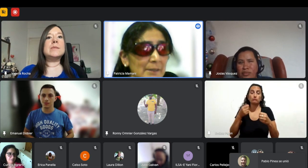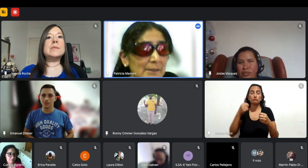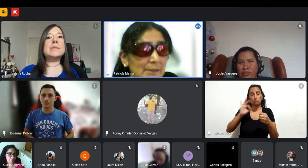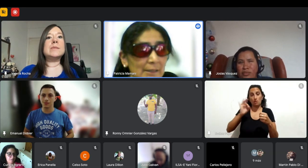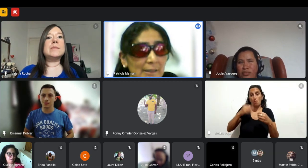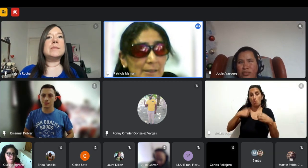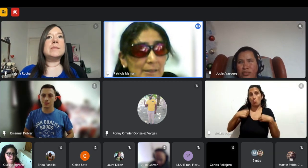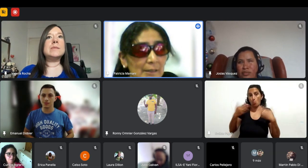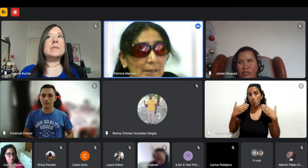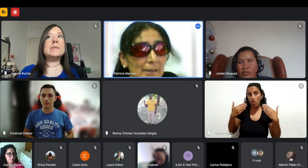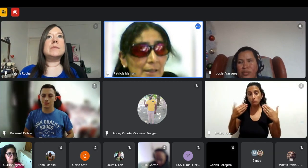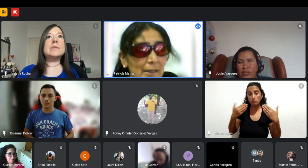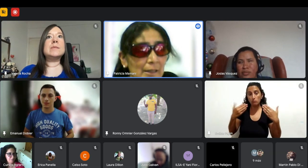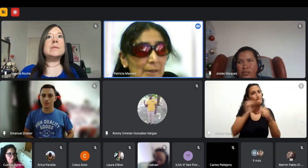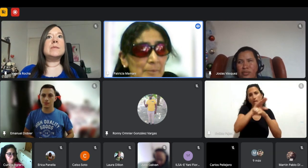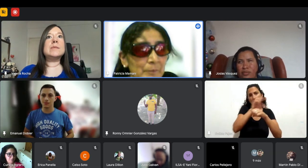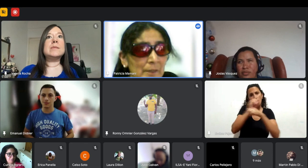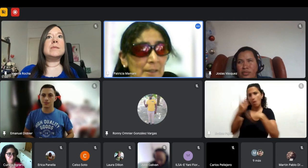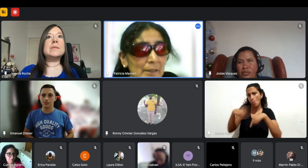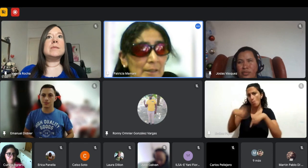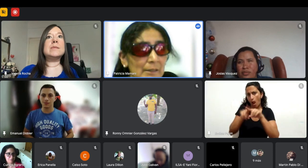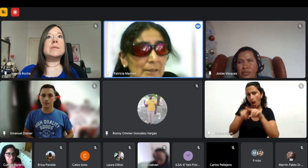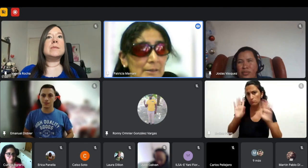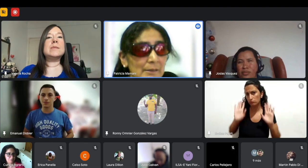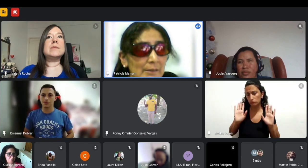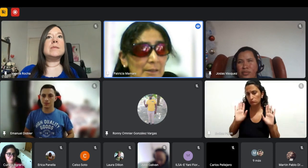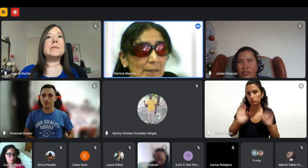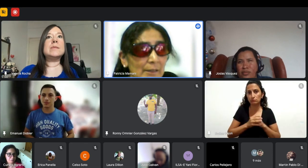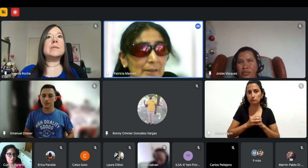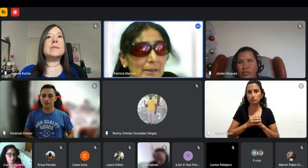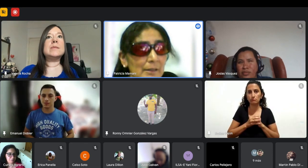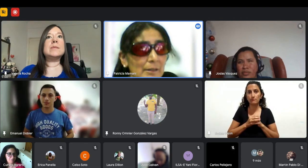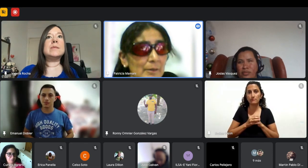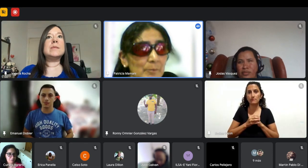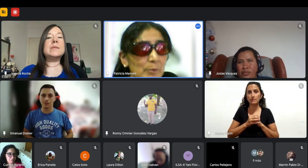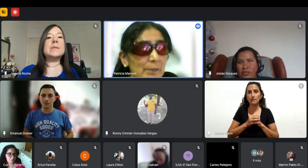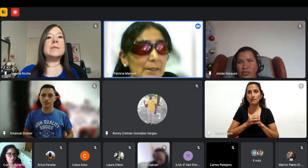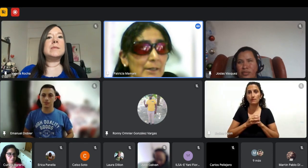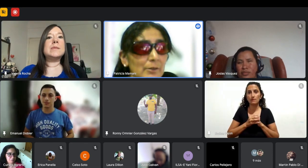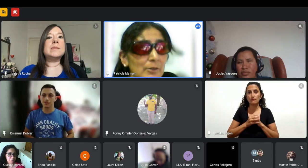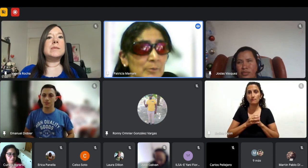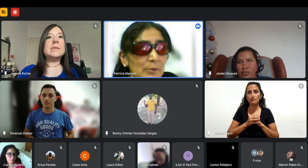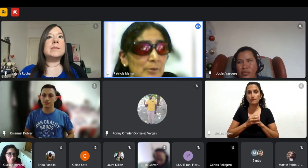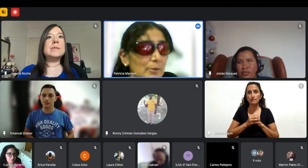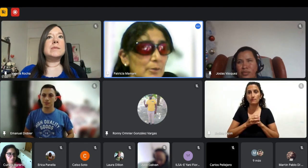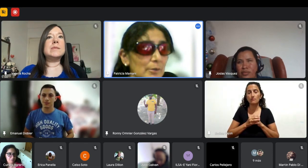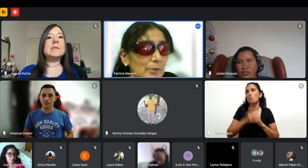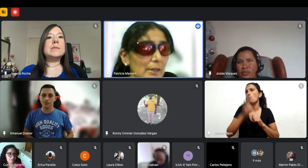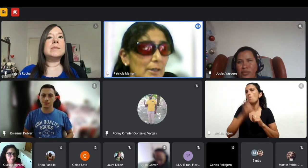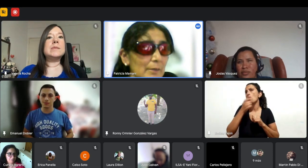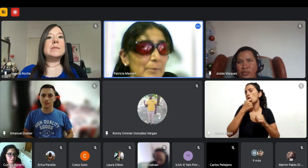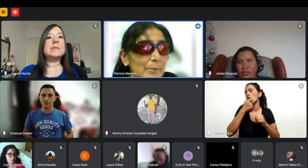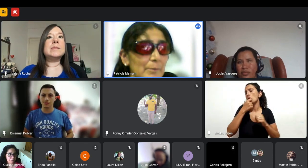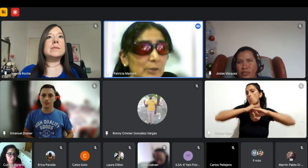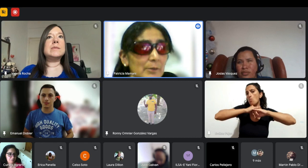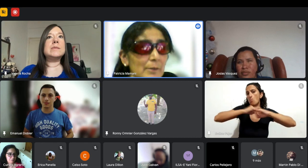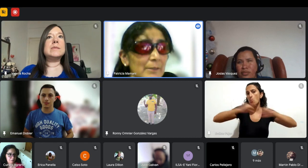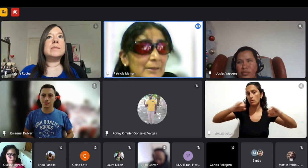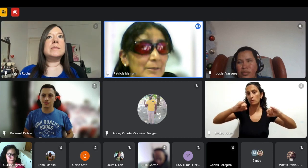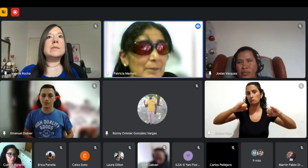más allá de que eh eh esté publicado como eh